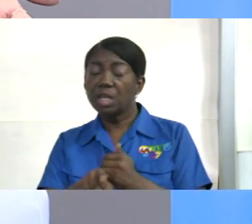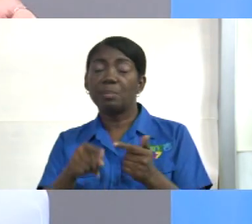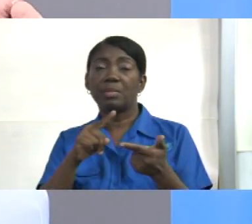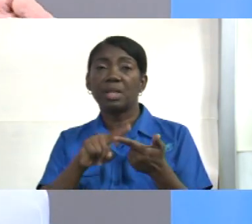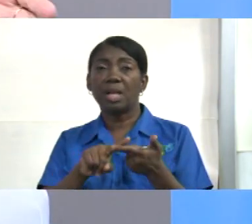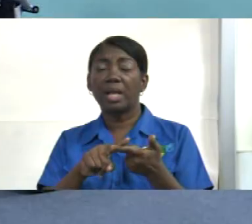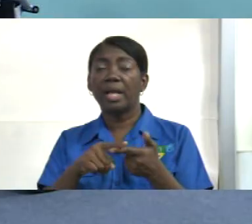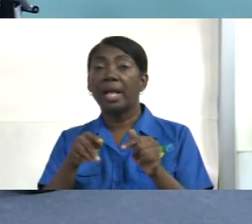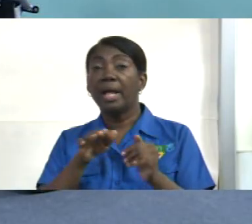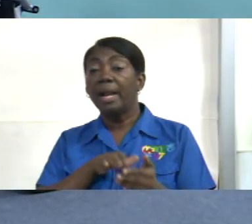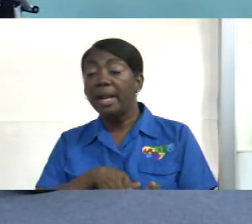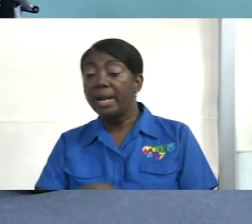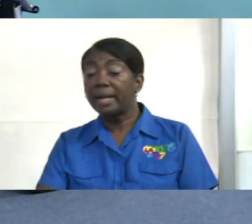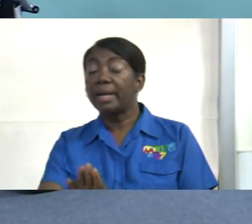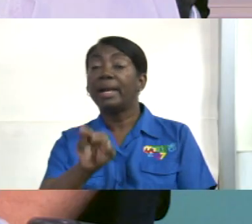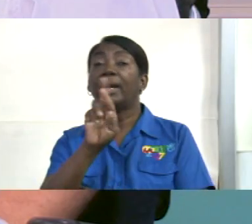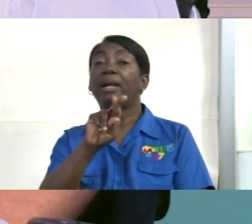lados